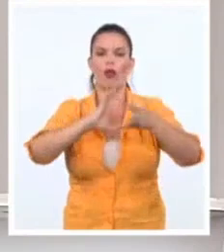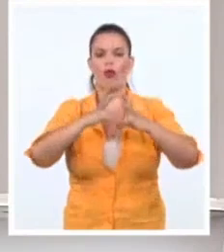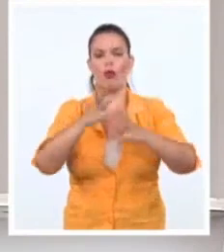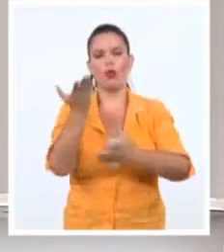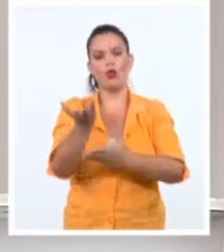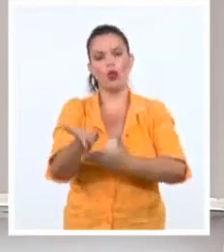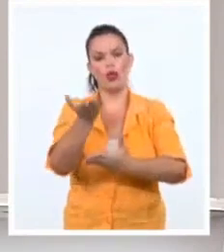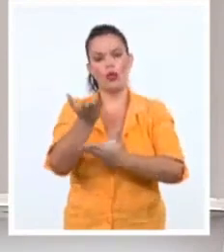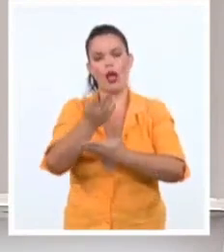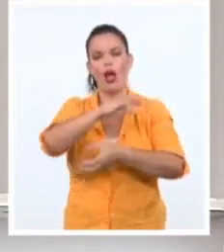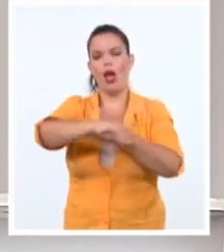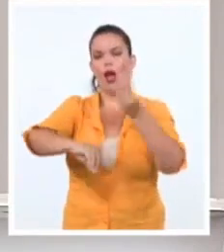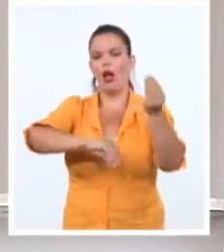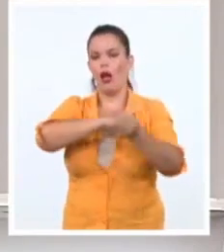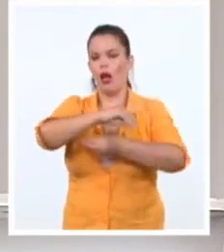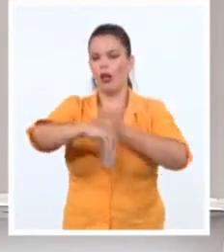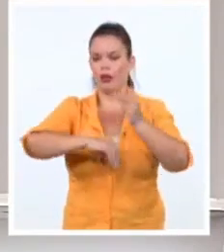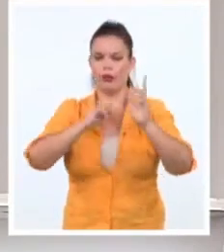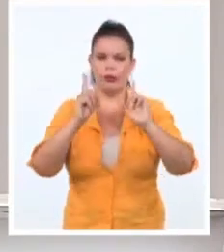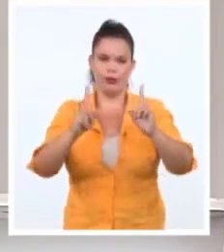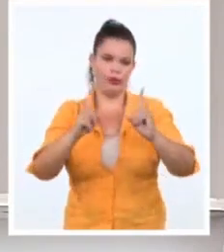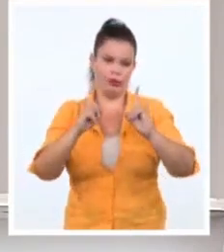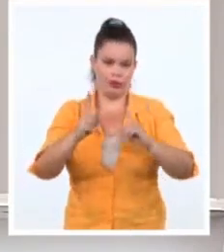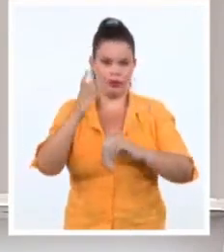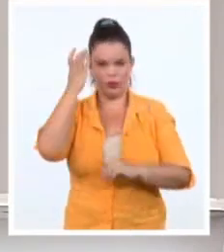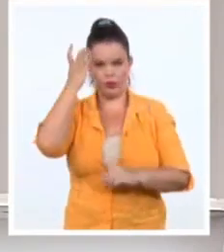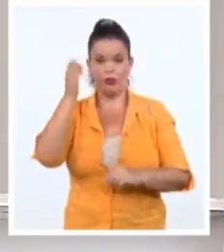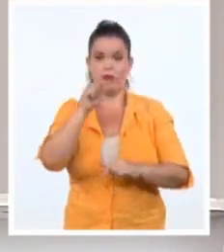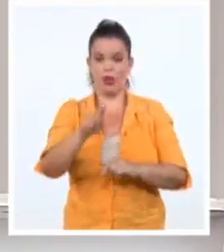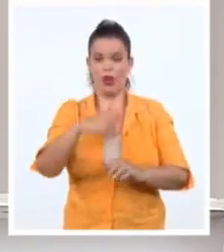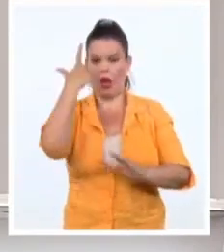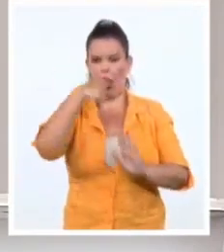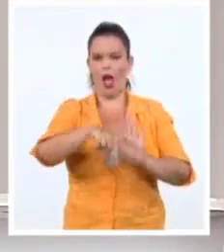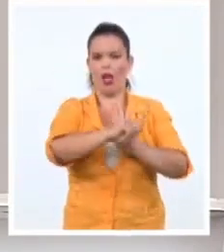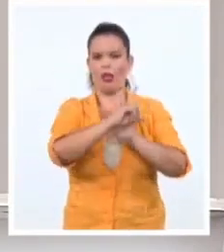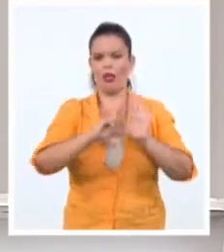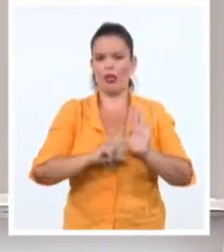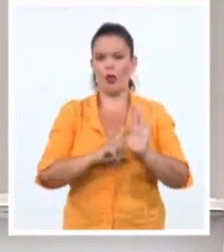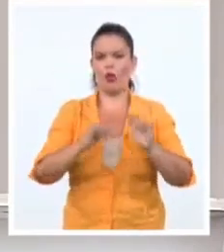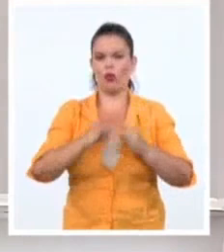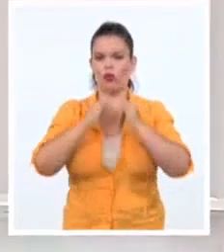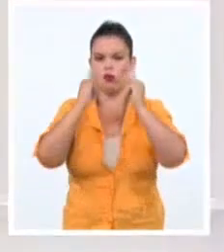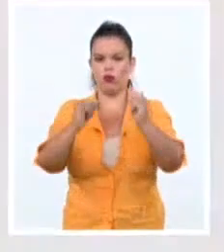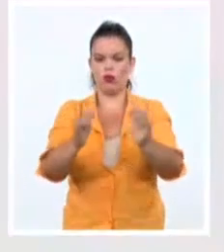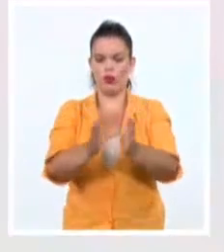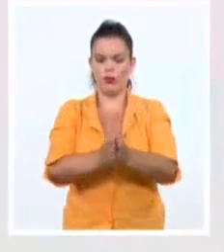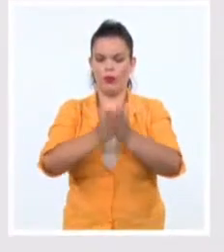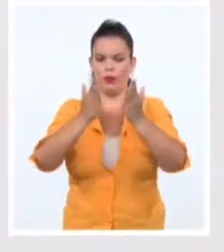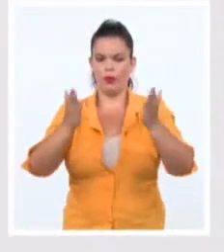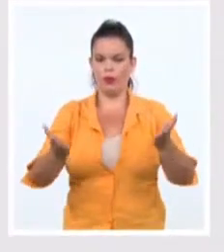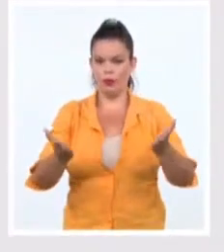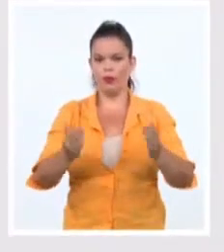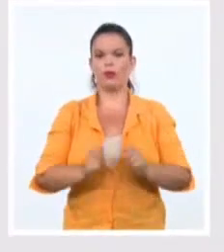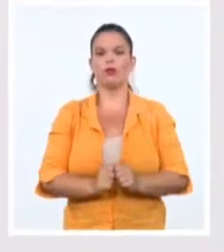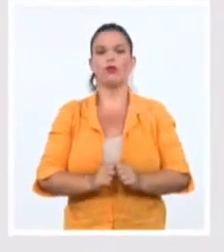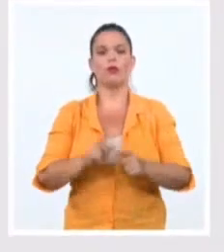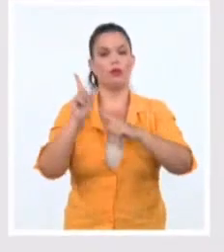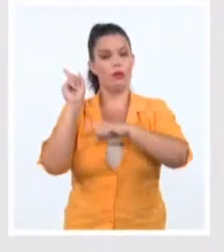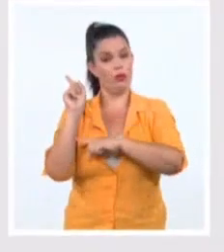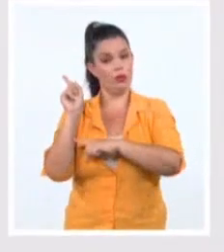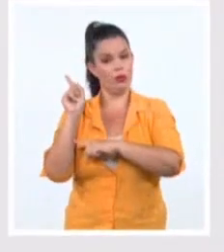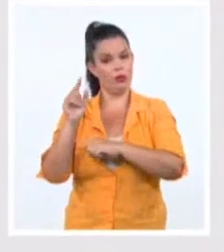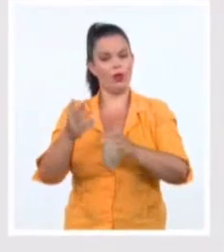En un artículo publicado unos días después de ese evento, donde se refleja